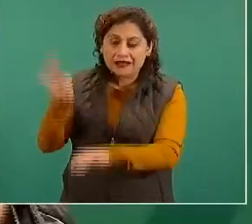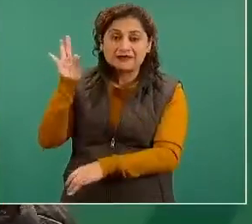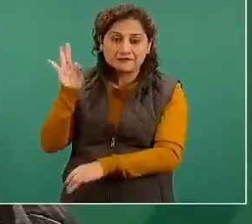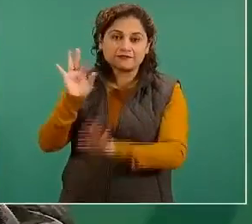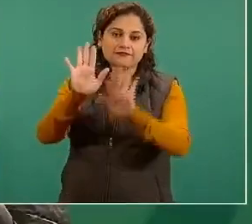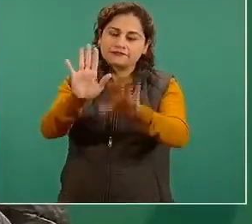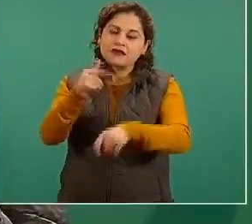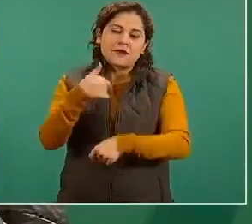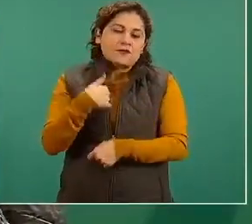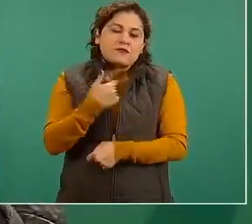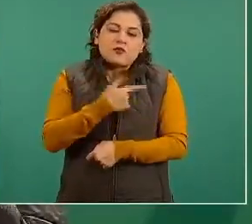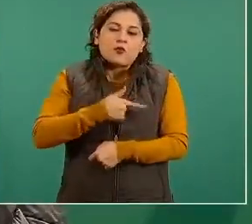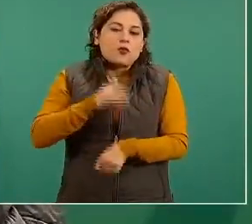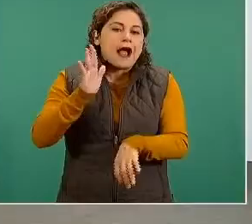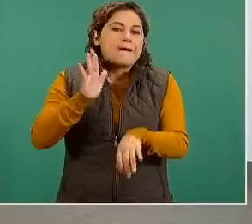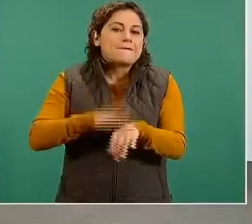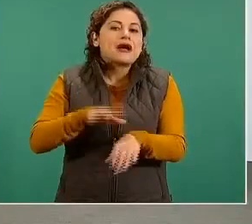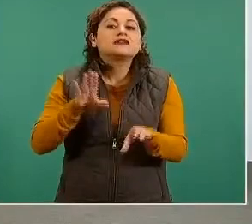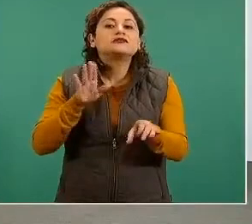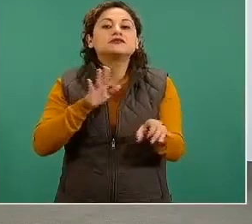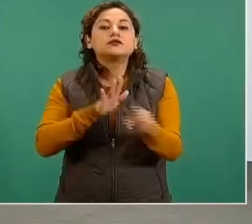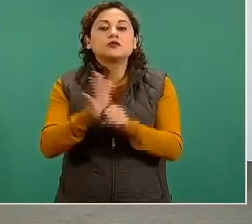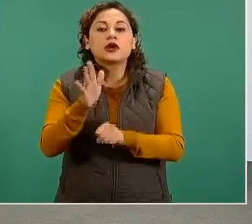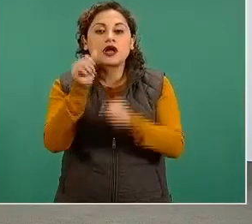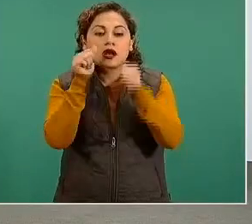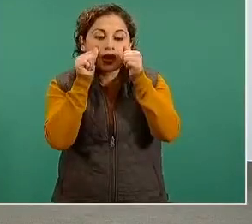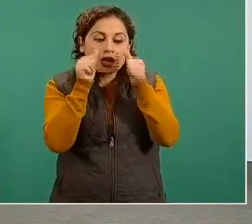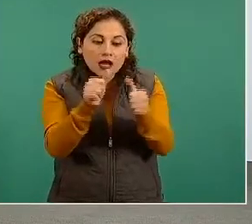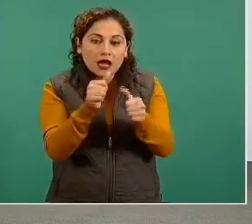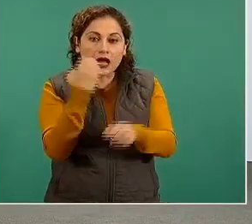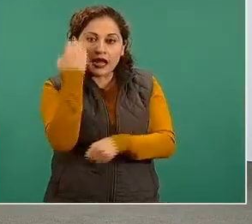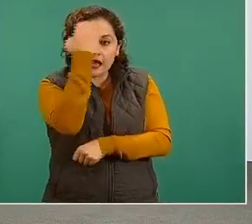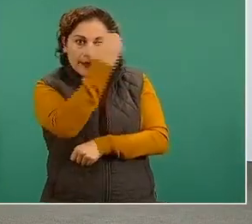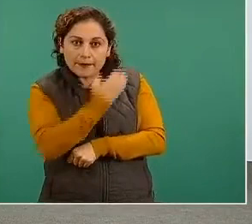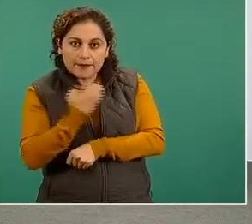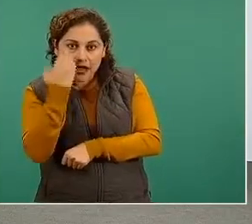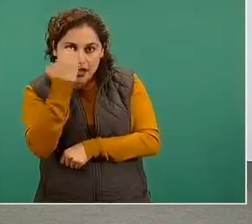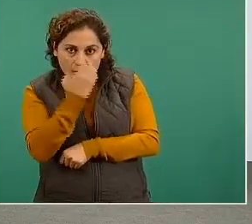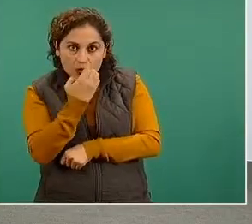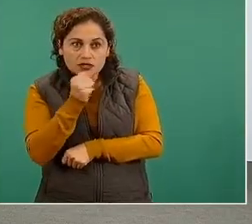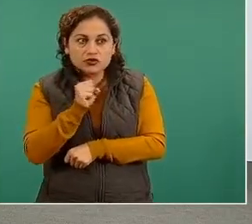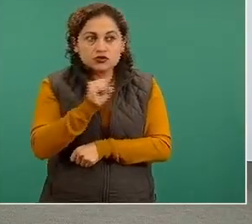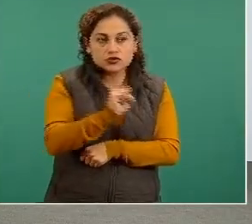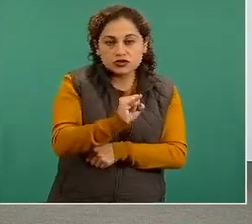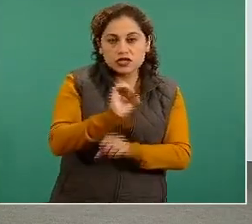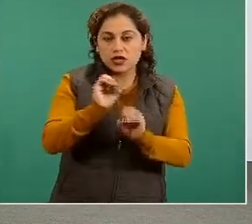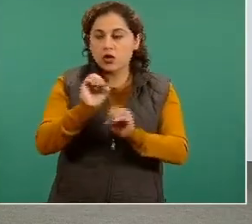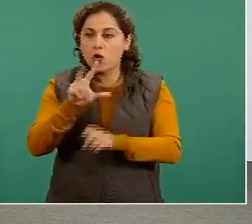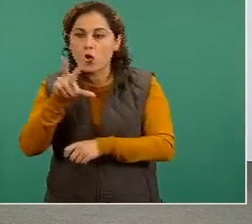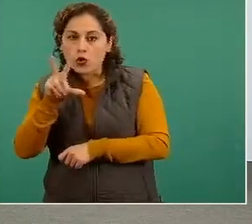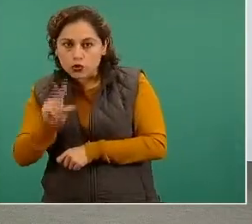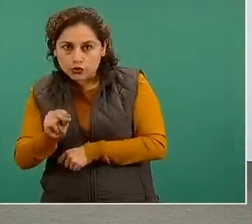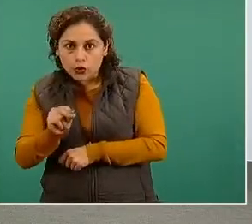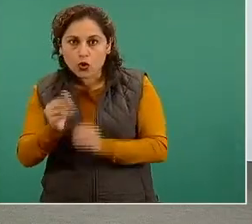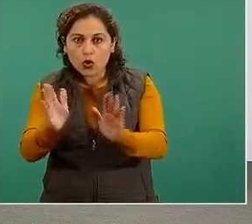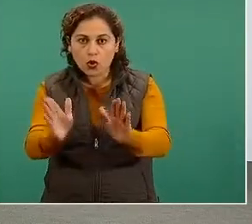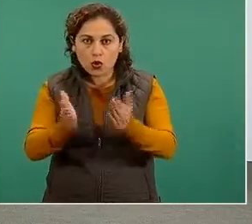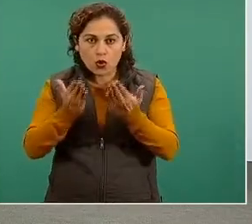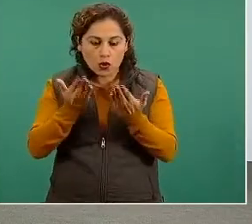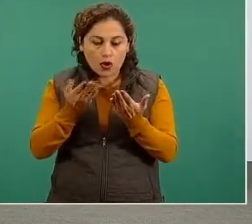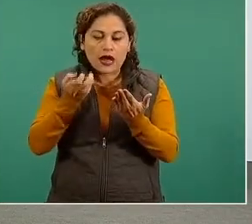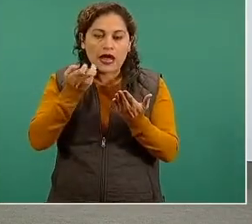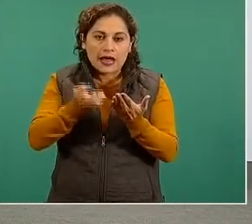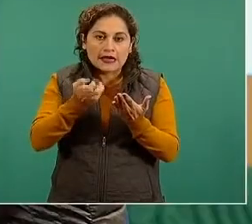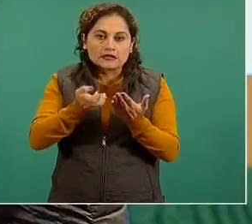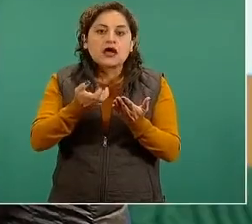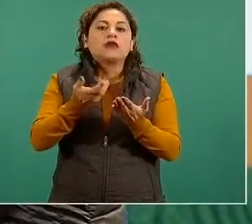sindromática que de un de una prueba específica positiva o negativa y si es para hacer